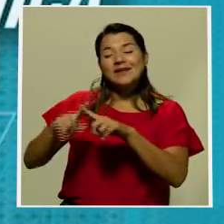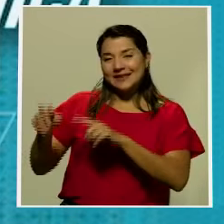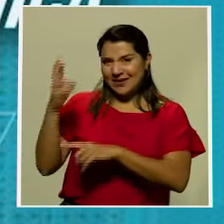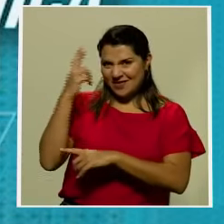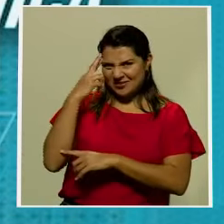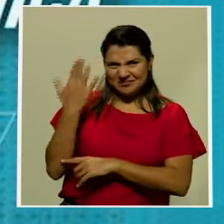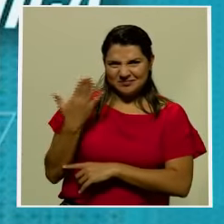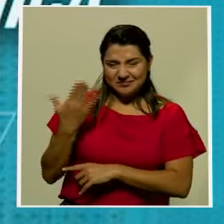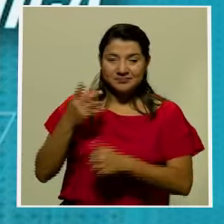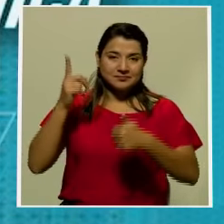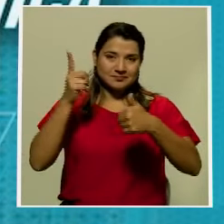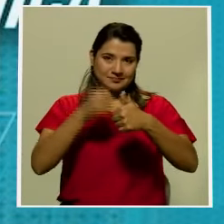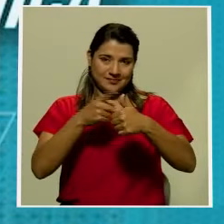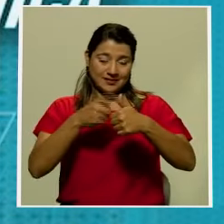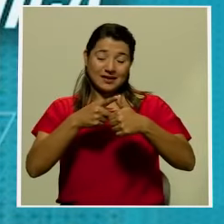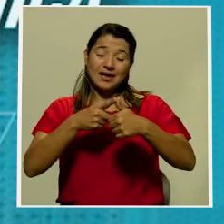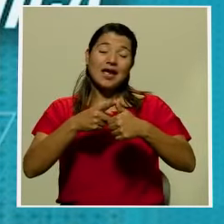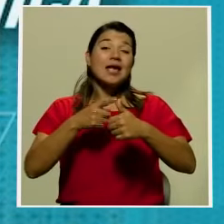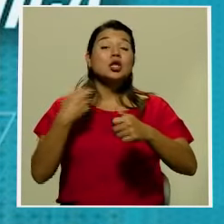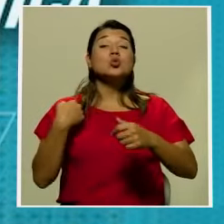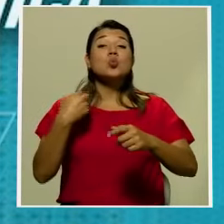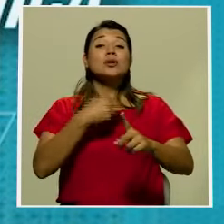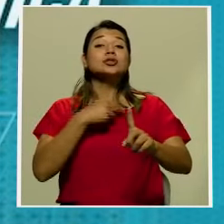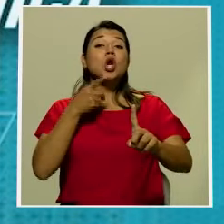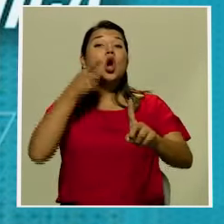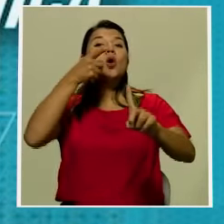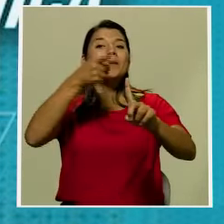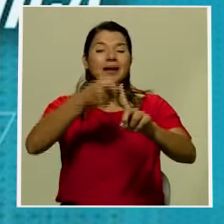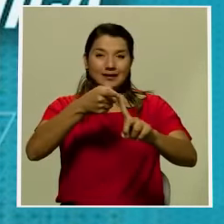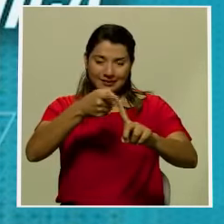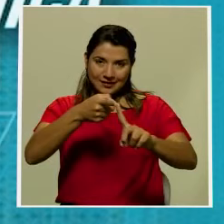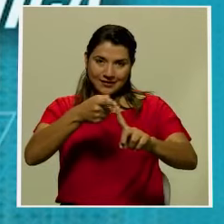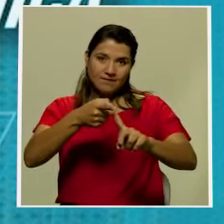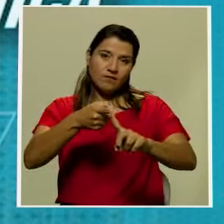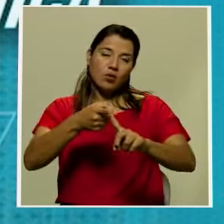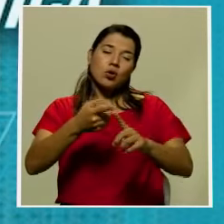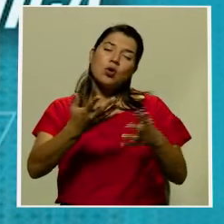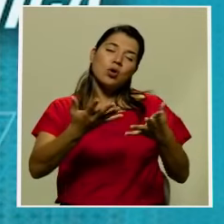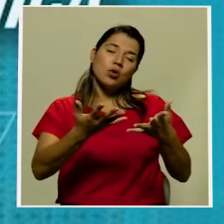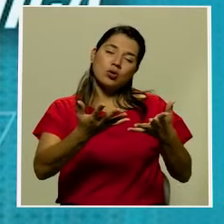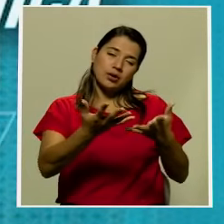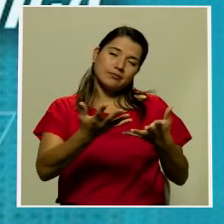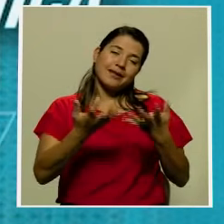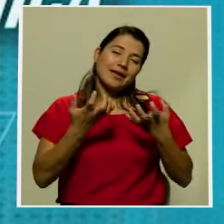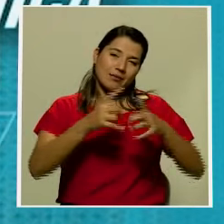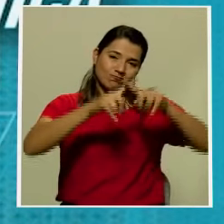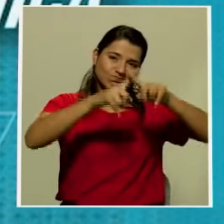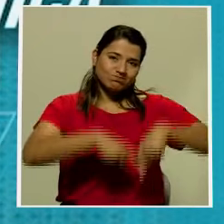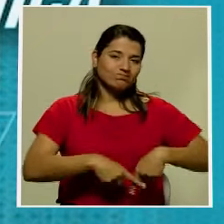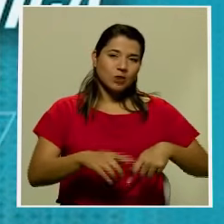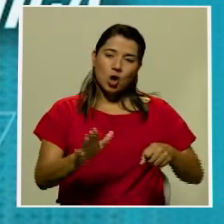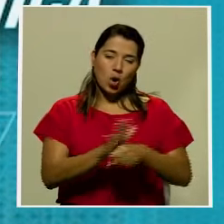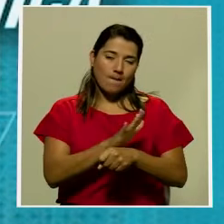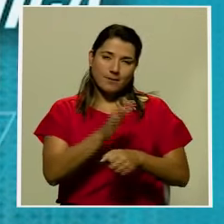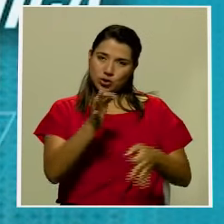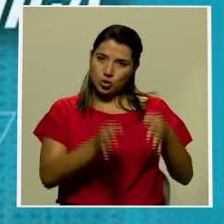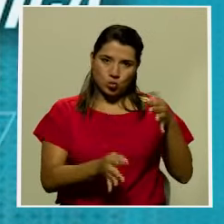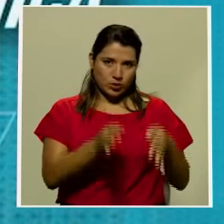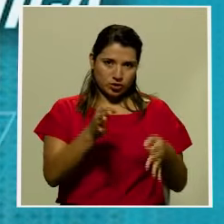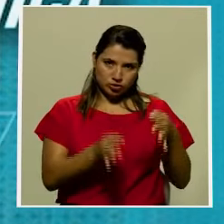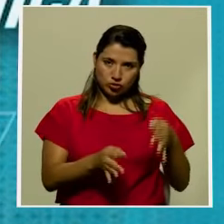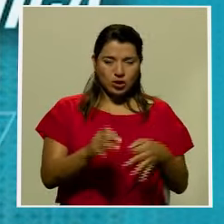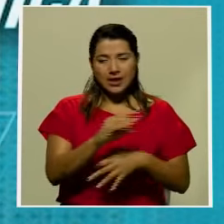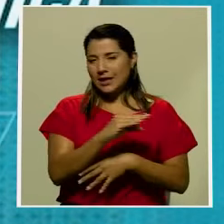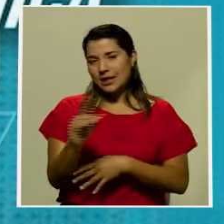claramente el objetivo habría sido que se hubiera dado una anulación total del juicio y se volviera a